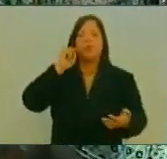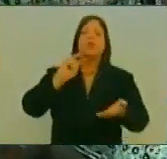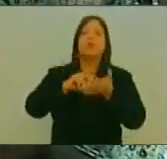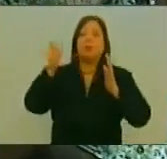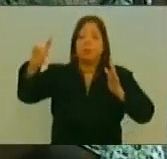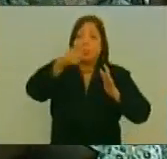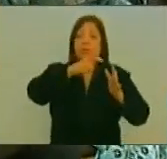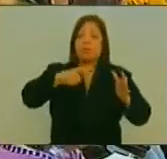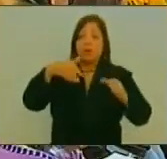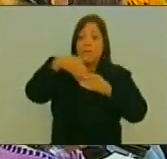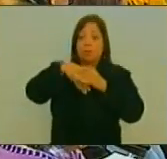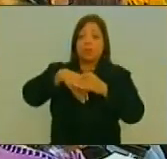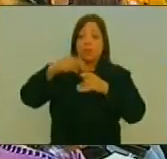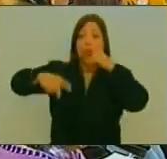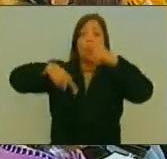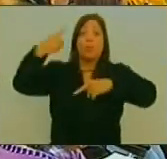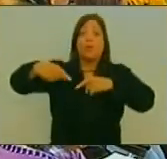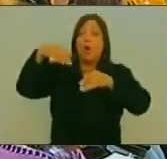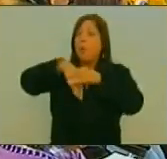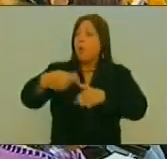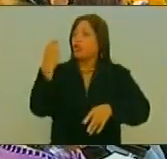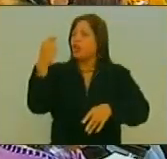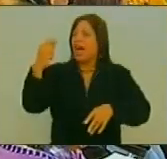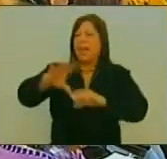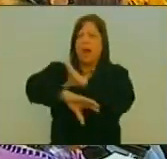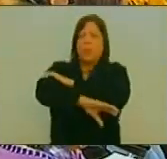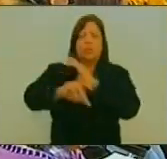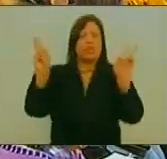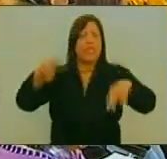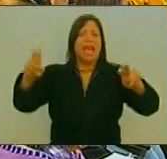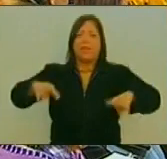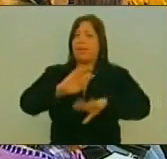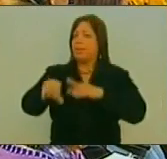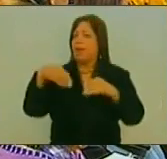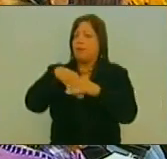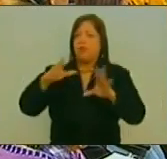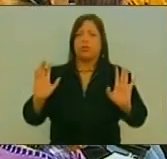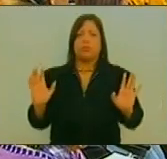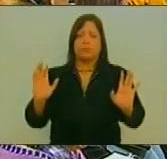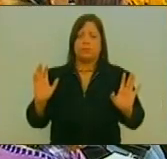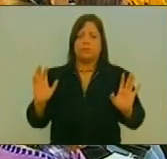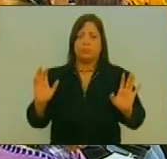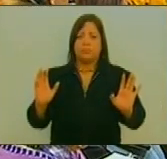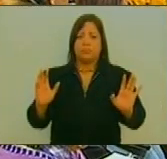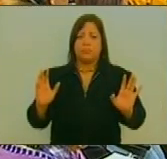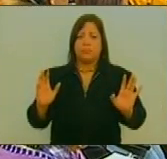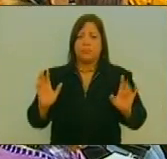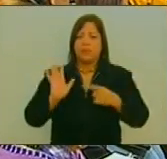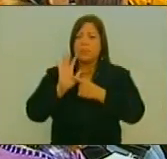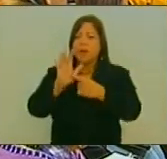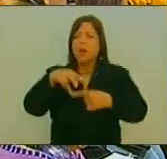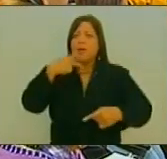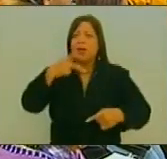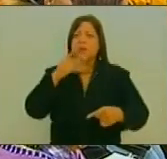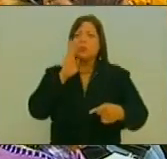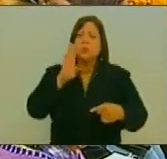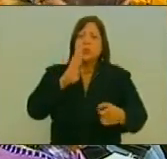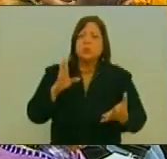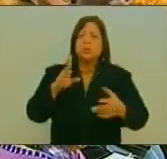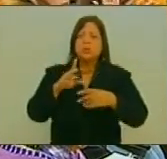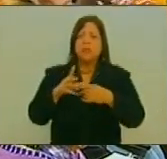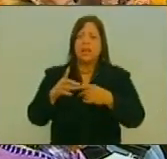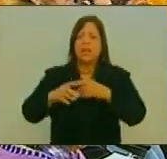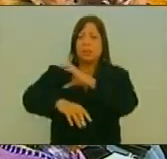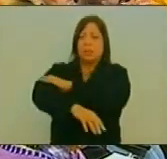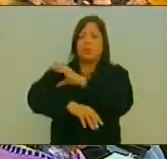venideras Elecciones No debe haber Un voto Para los candidatos De Donald Trump En Venezuela Que hoy son Expresión política A nivel de los